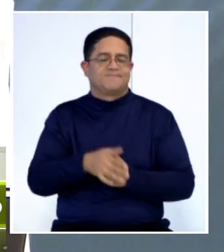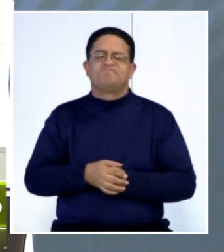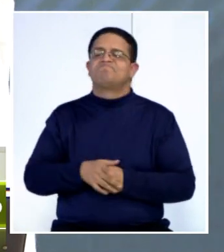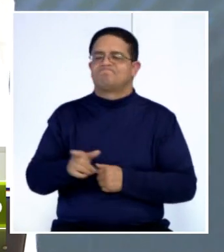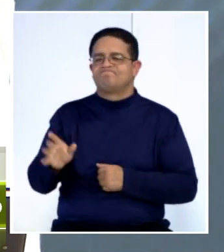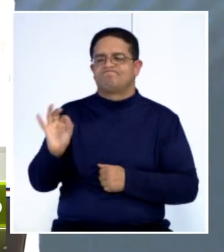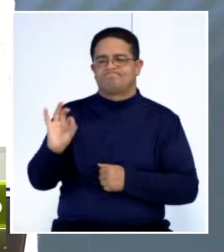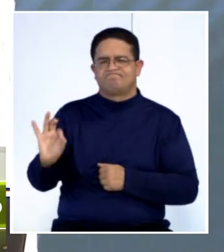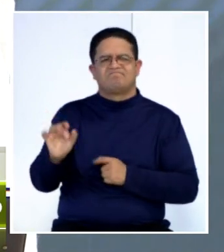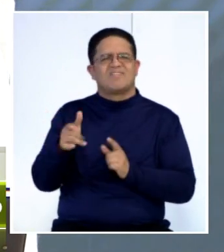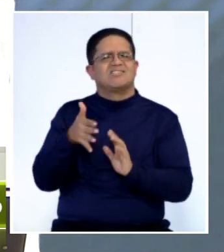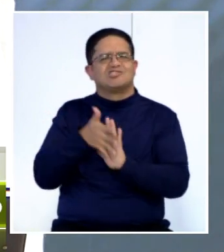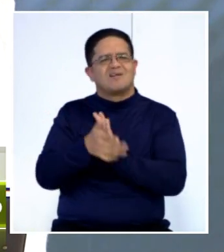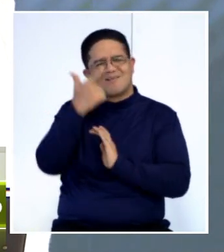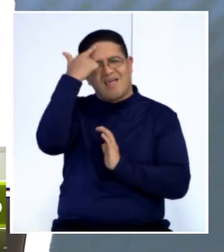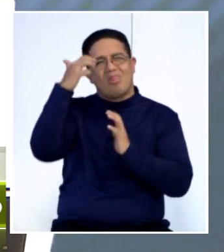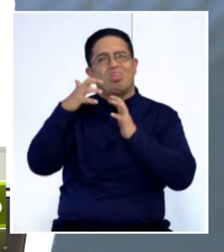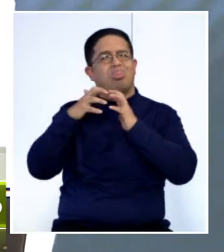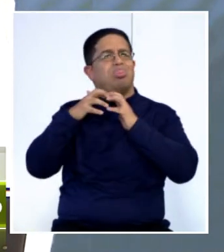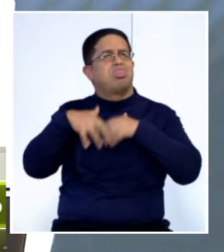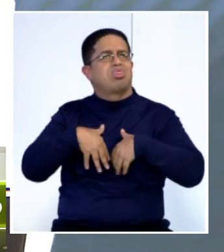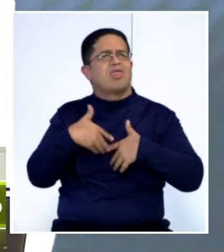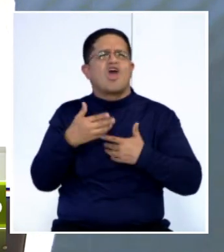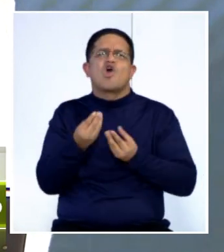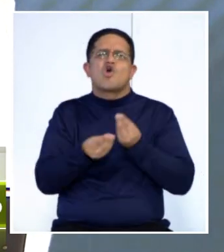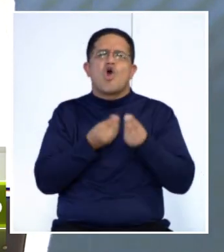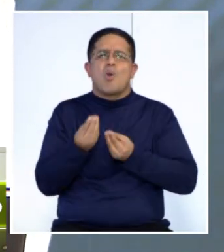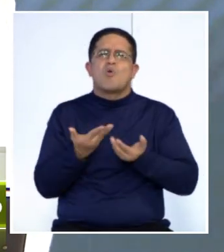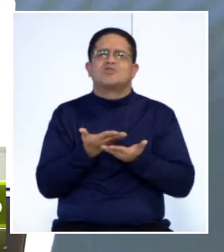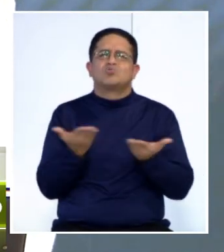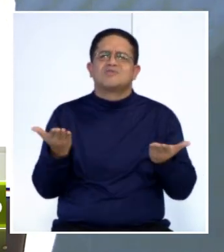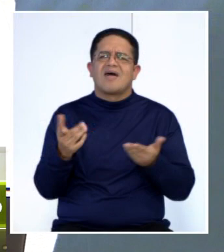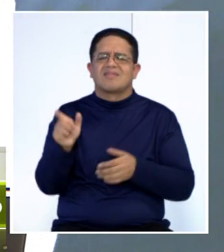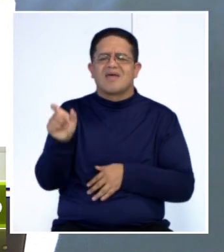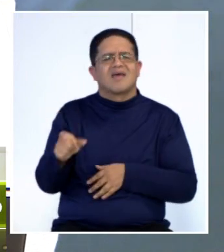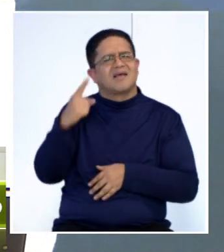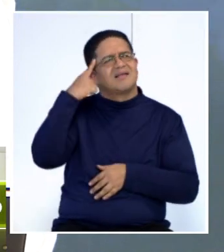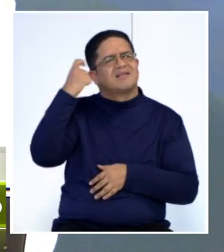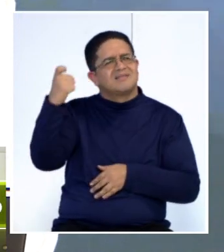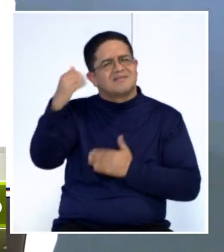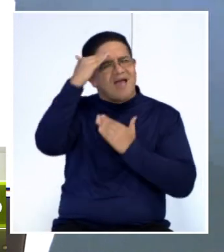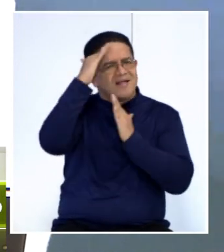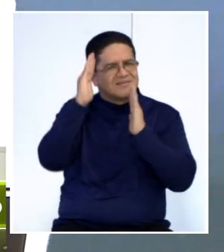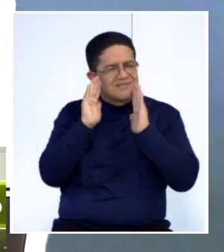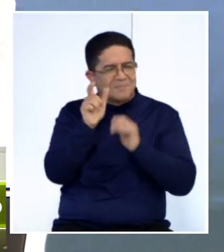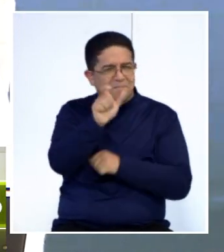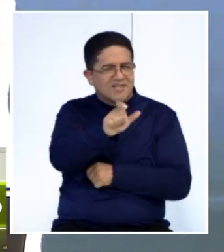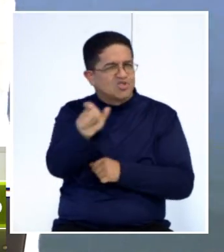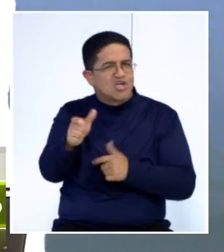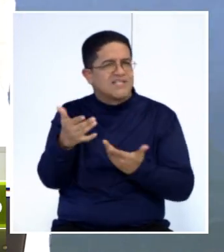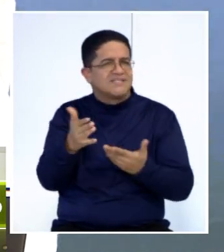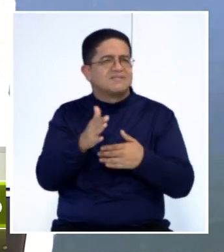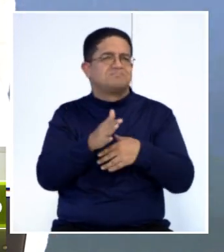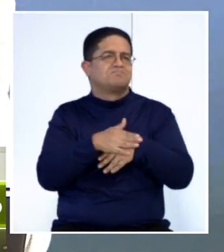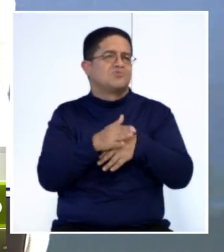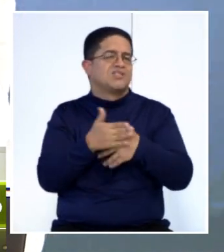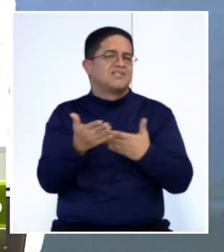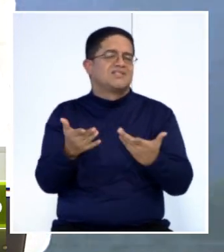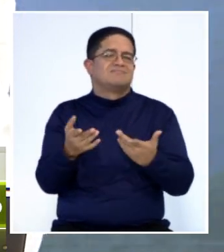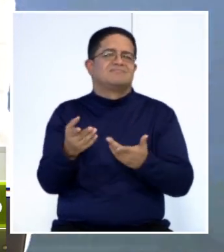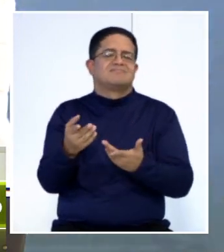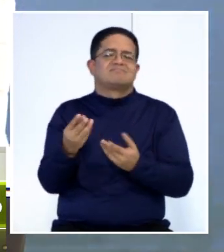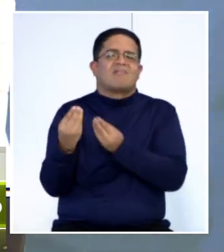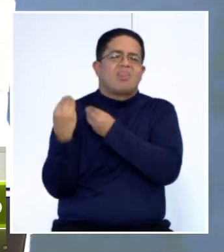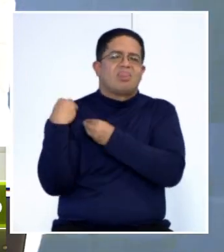patología neurodegenerativa, ¿cómo hacen ustedes los psiquiatras para atender a los pacientes? Porque normalmente nos dicen que